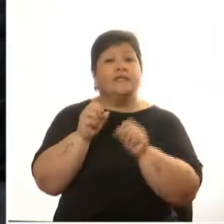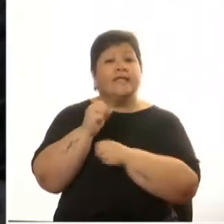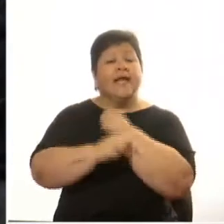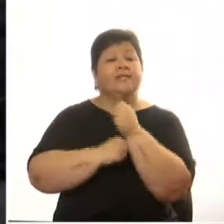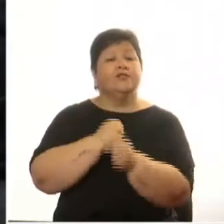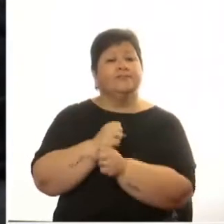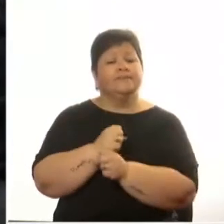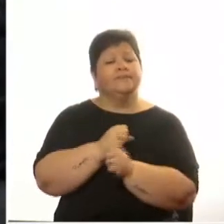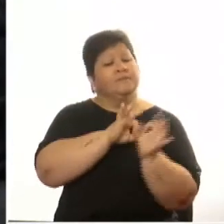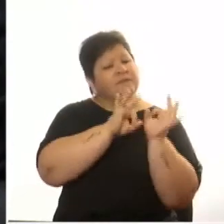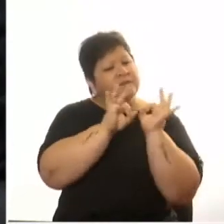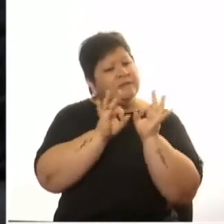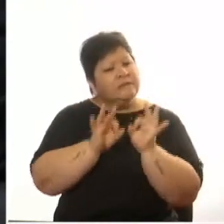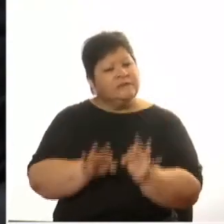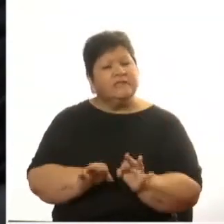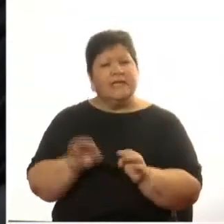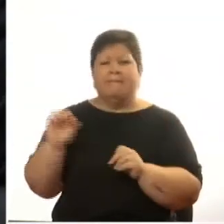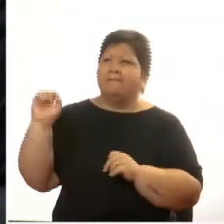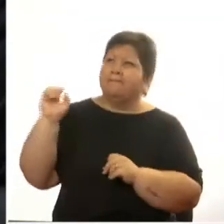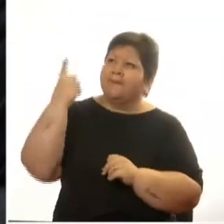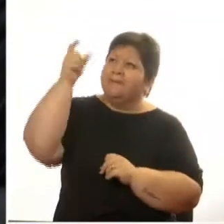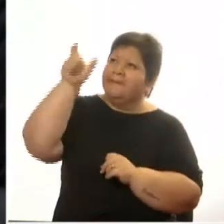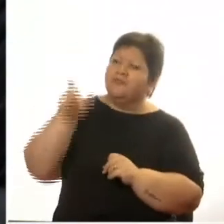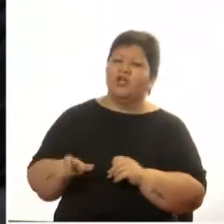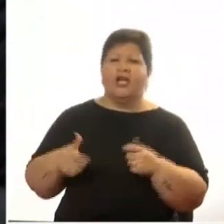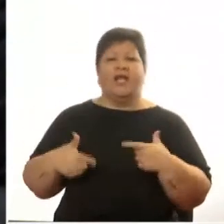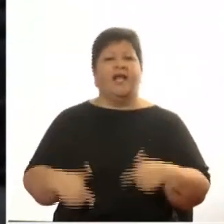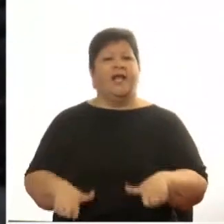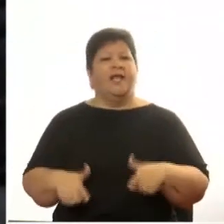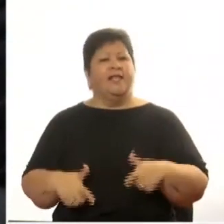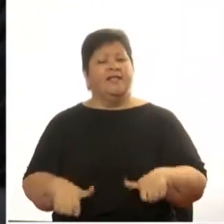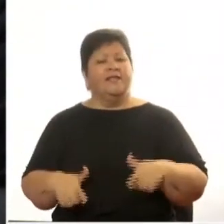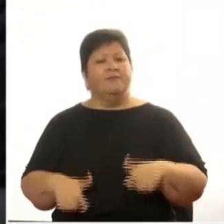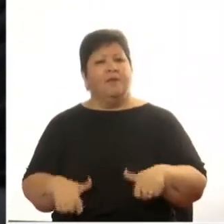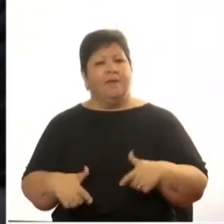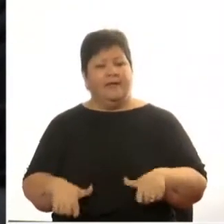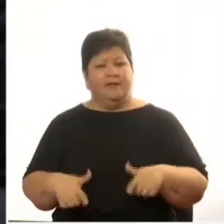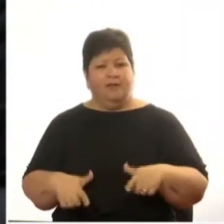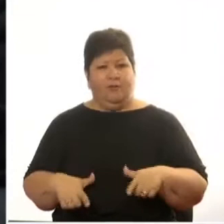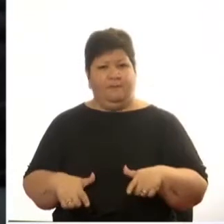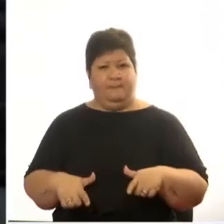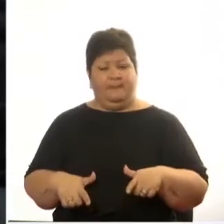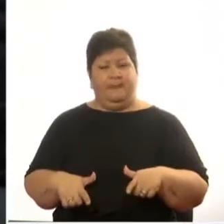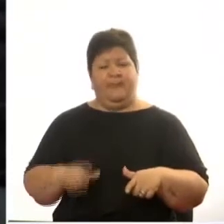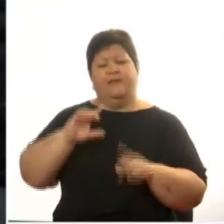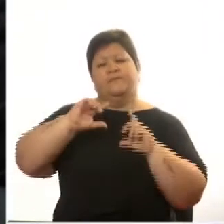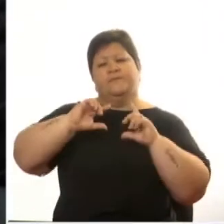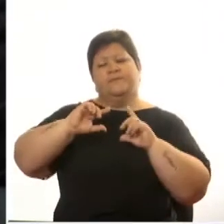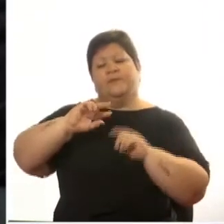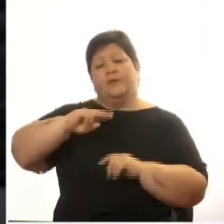primer diplomático israelí al Uruguay Moisés Tov subsecretario de Relaciones Exteriores